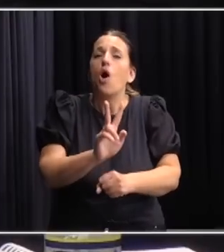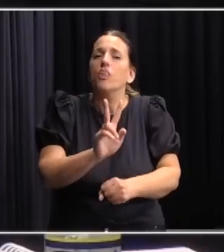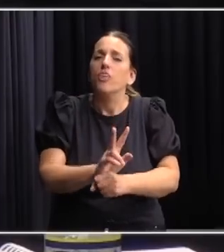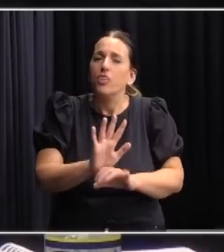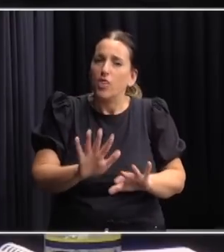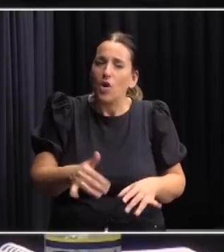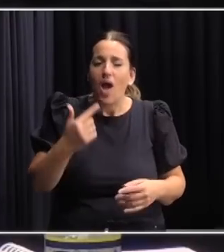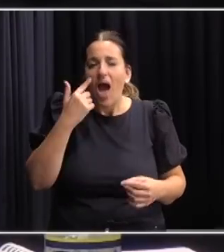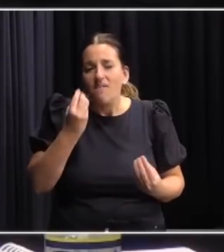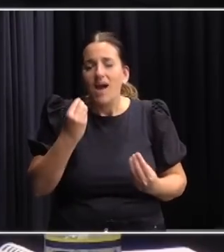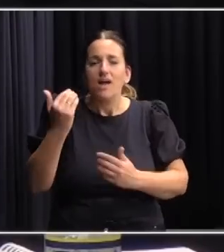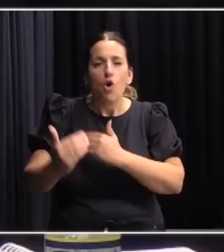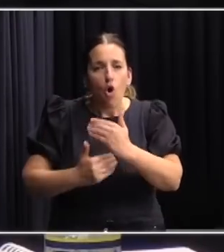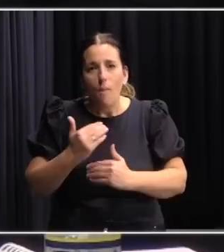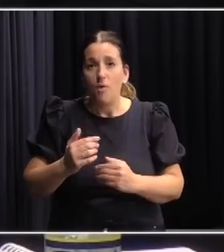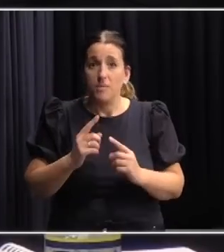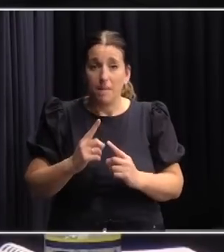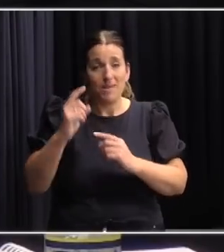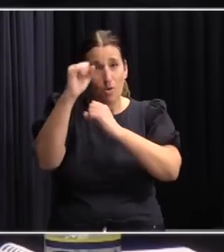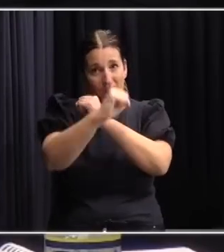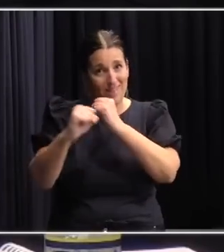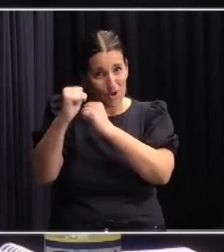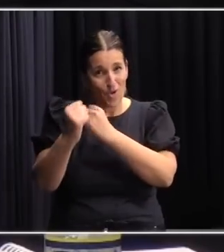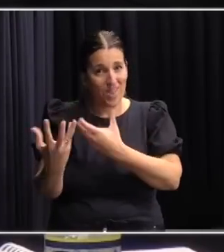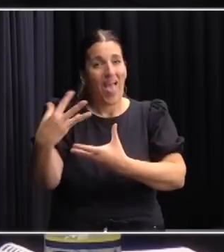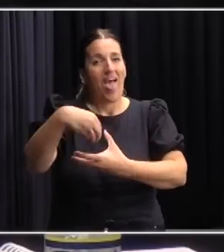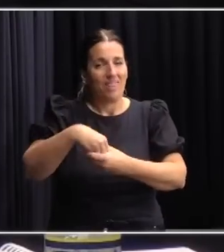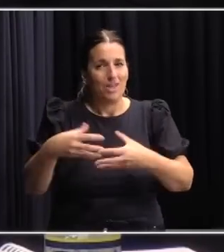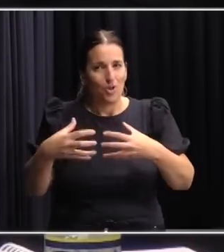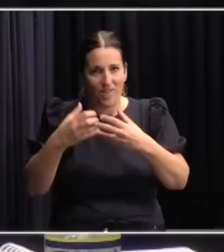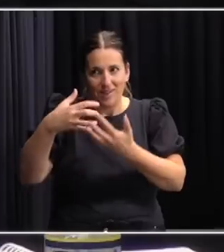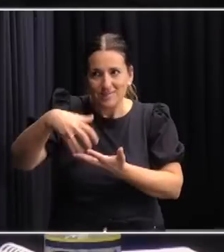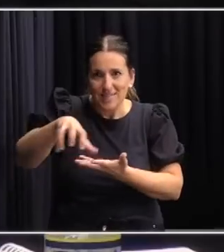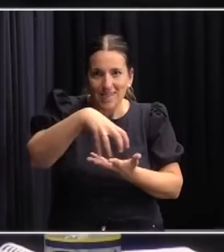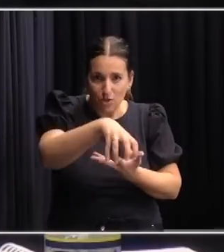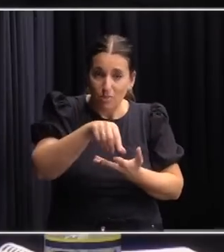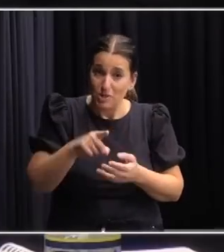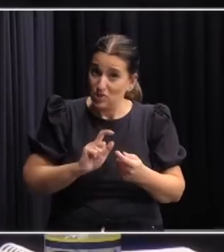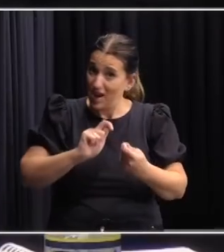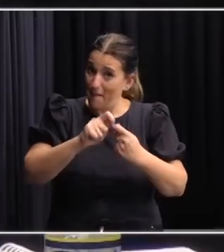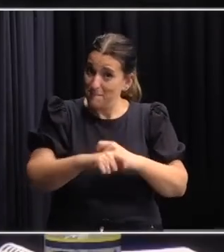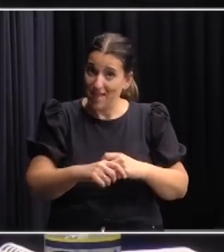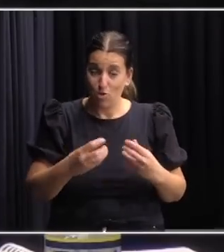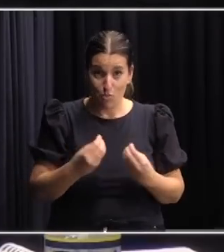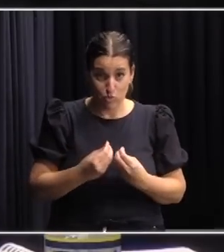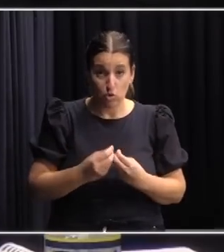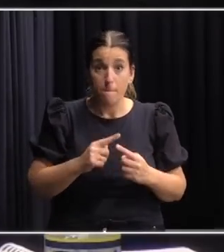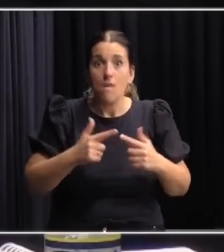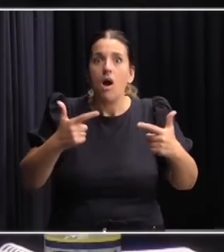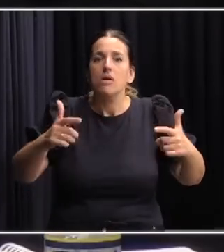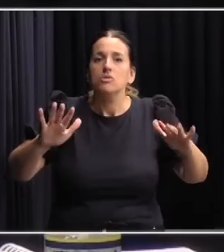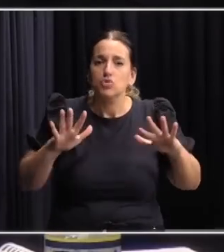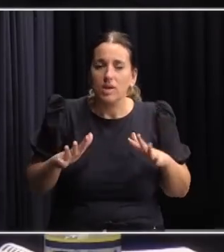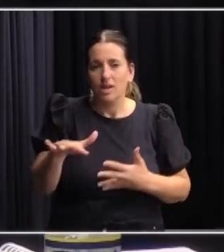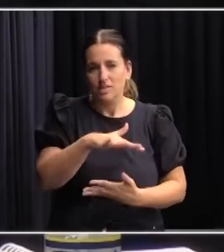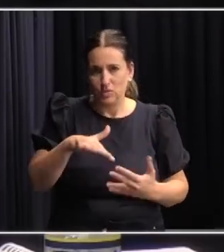una trayectoria sobre la incorporación tecnológica en el sector porque bueno eso está cambiando mucho y afortunadamente las